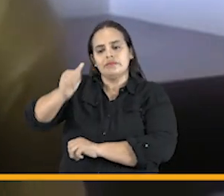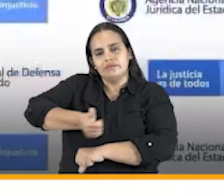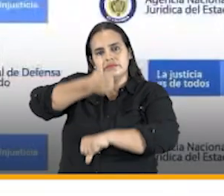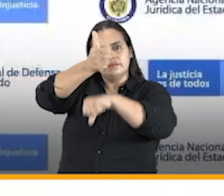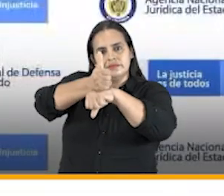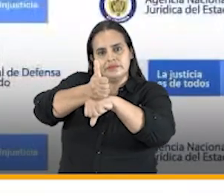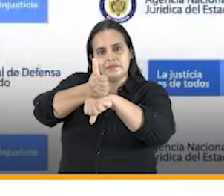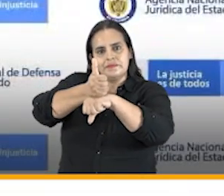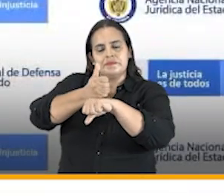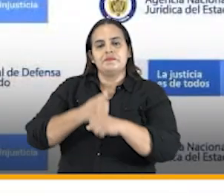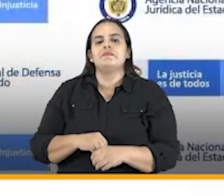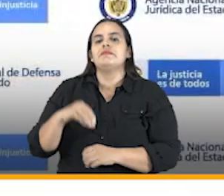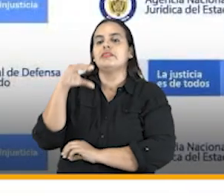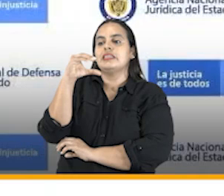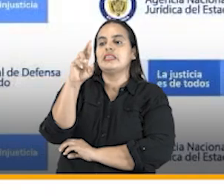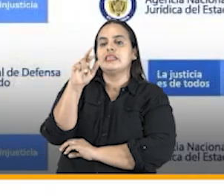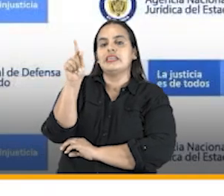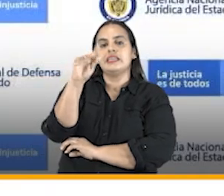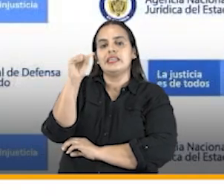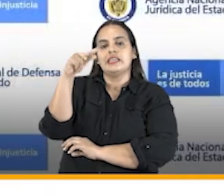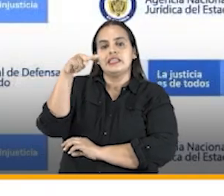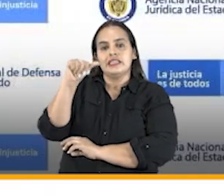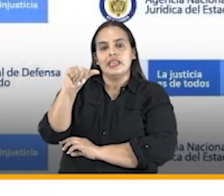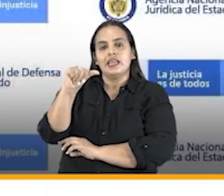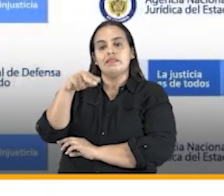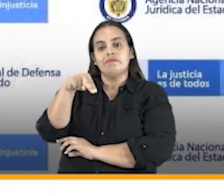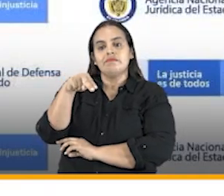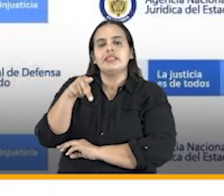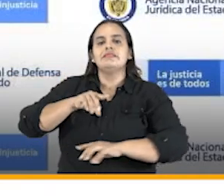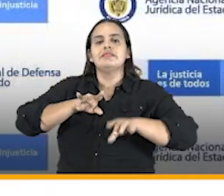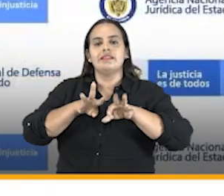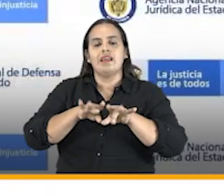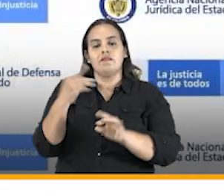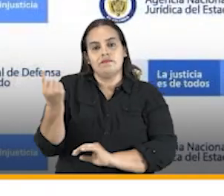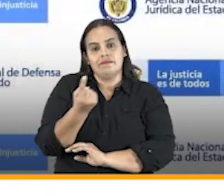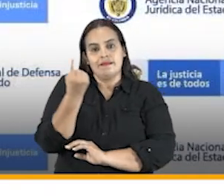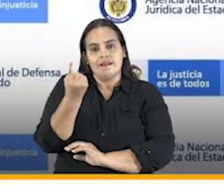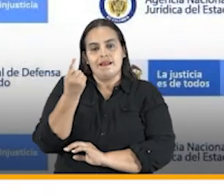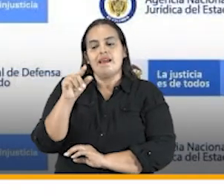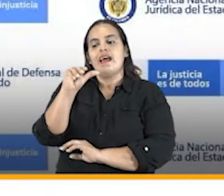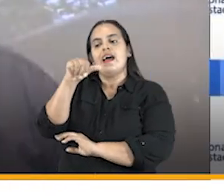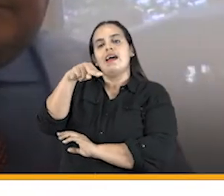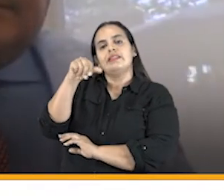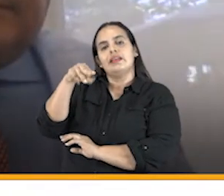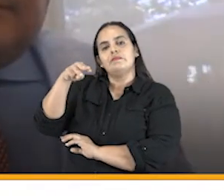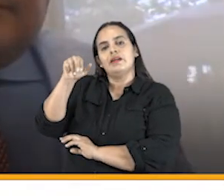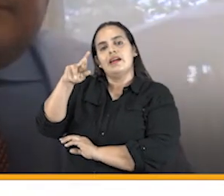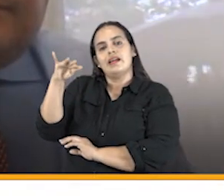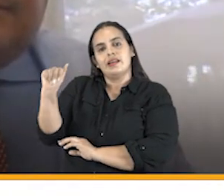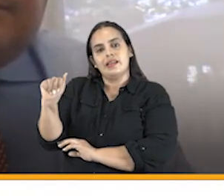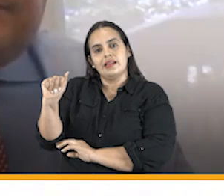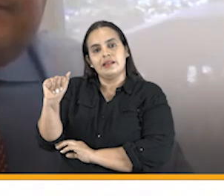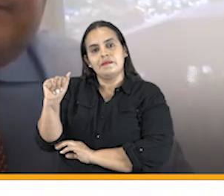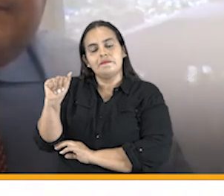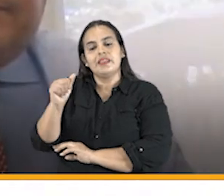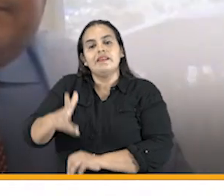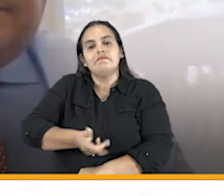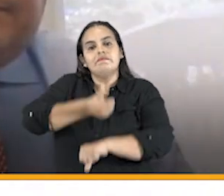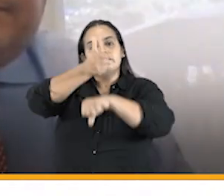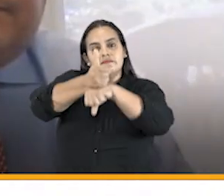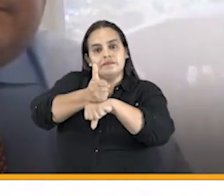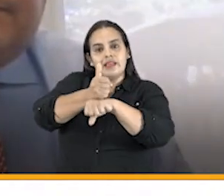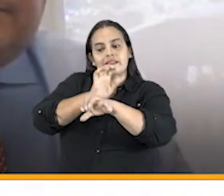Cristian Stapper Buitrago, secretario general. Ana María Ordóñez Puentes, directora de Defensa